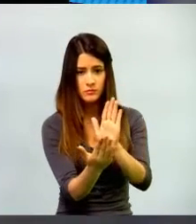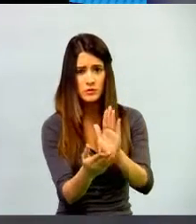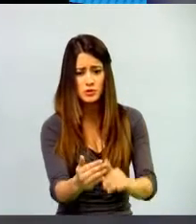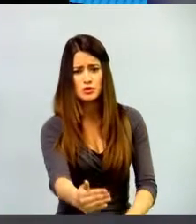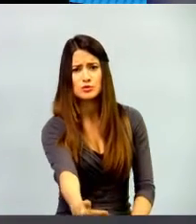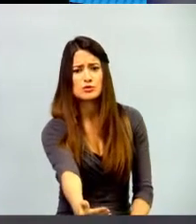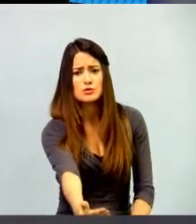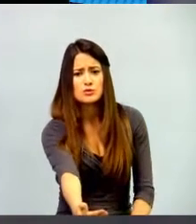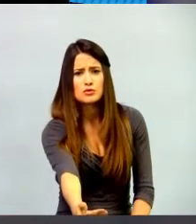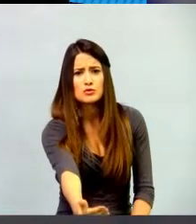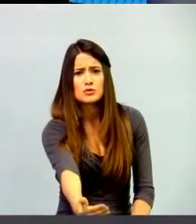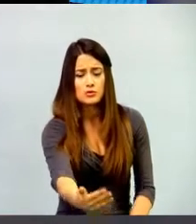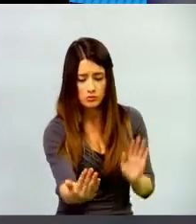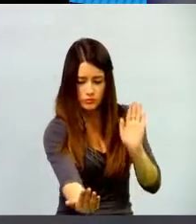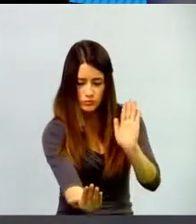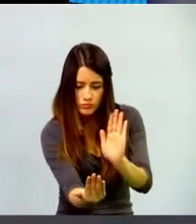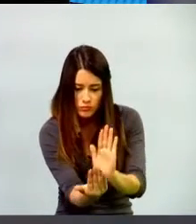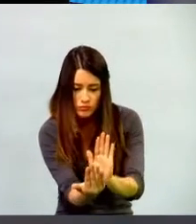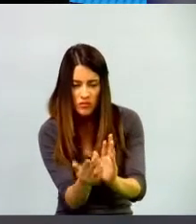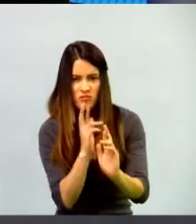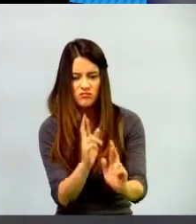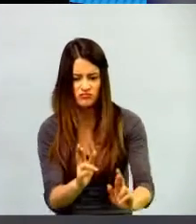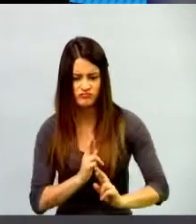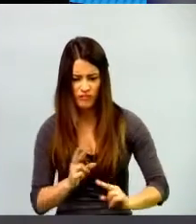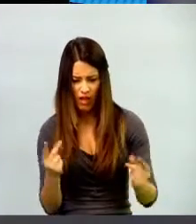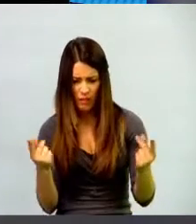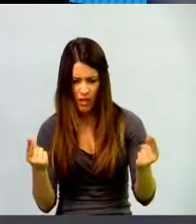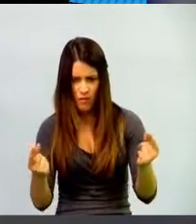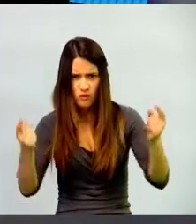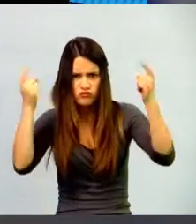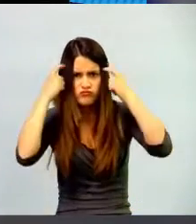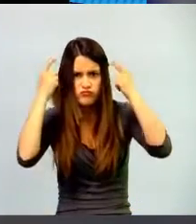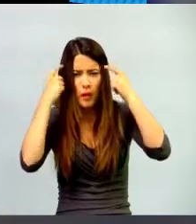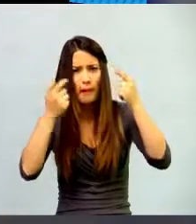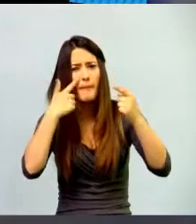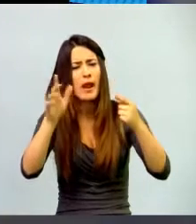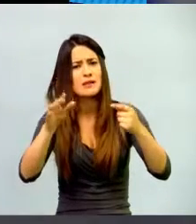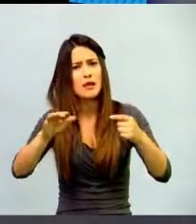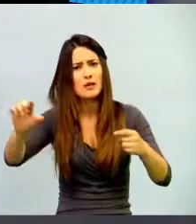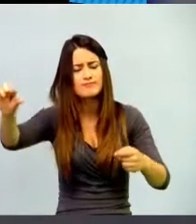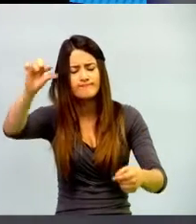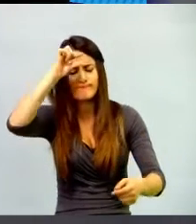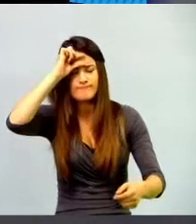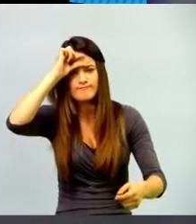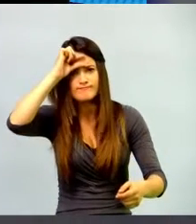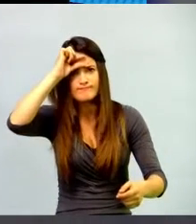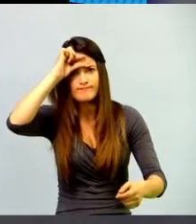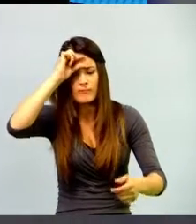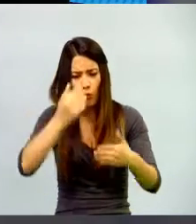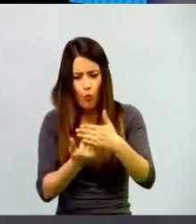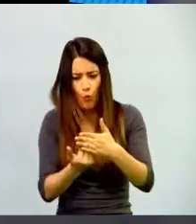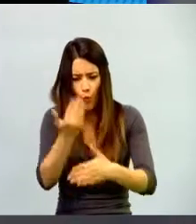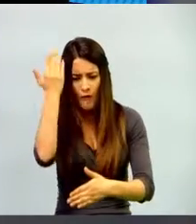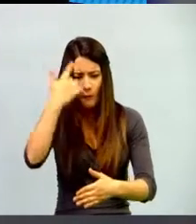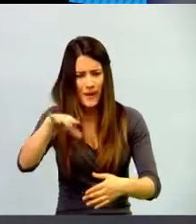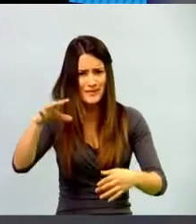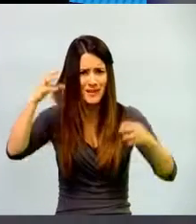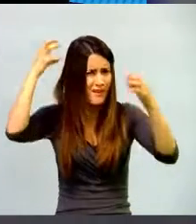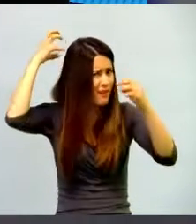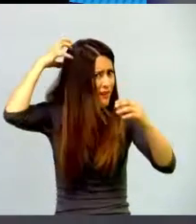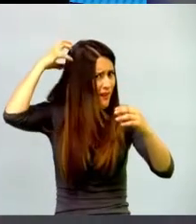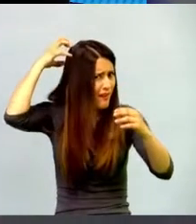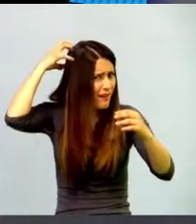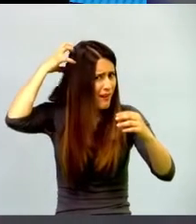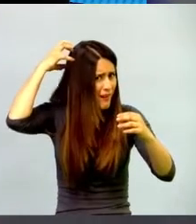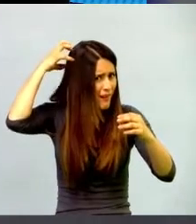y que son mucho más rápidos que nuestras generaciones y de pronto la que viene. ¿Cómo consideran ustedes que va a contribuir